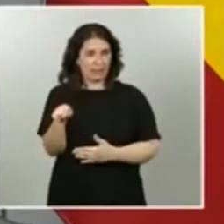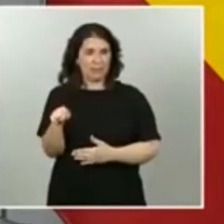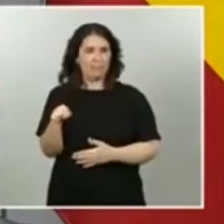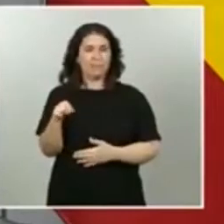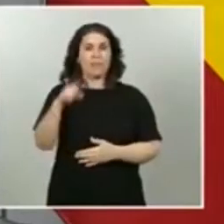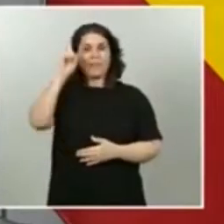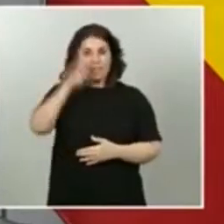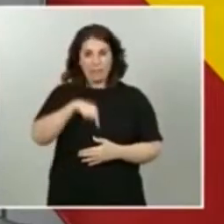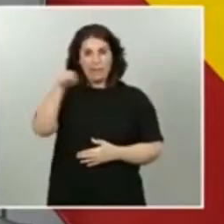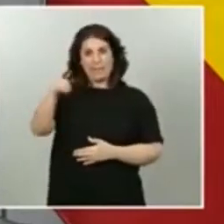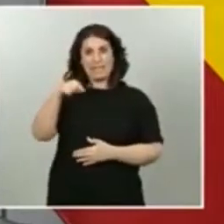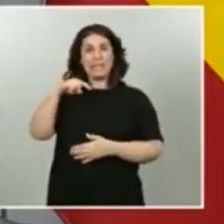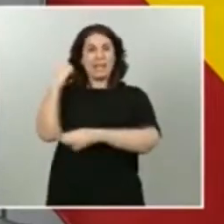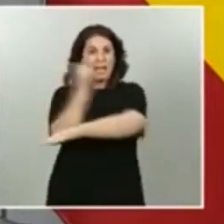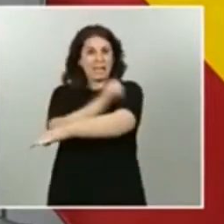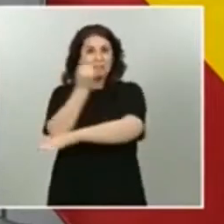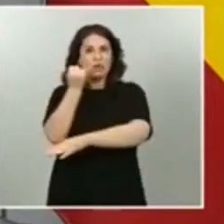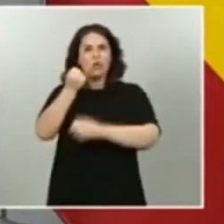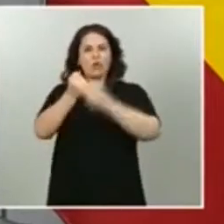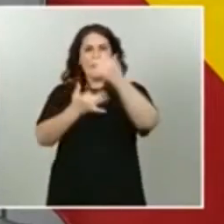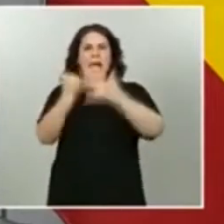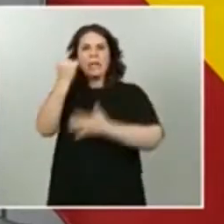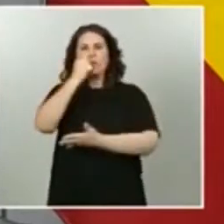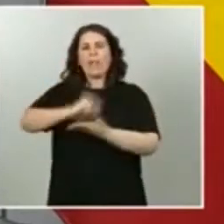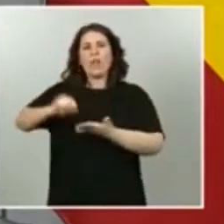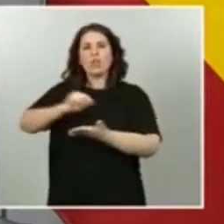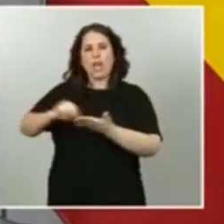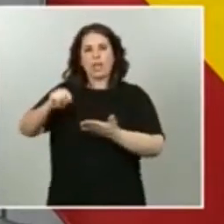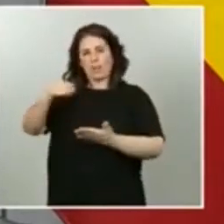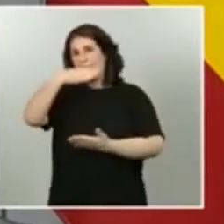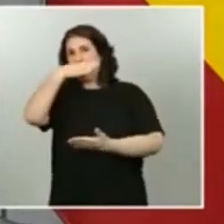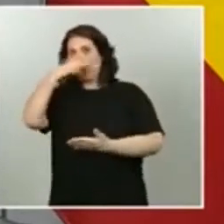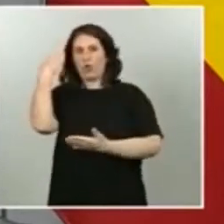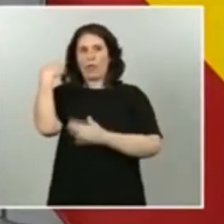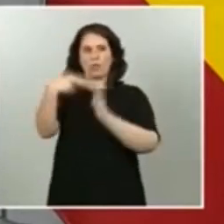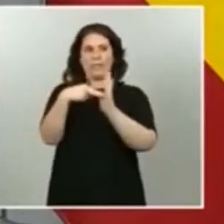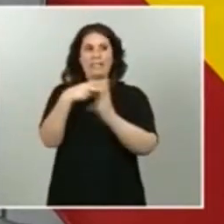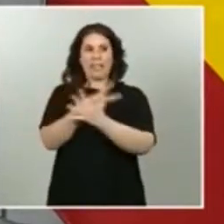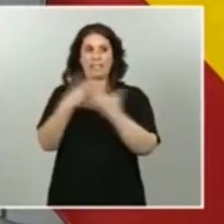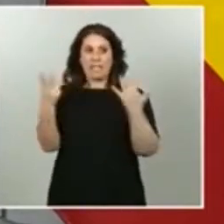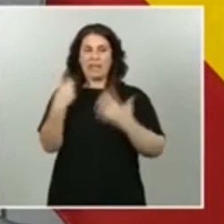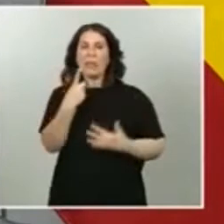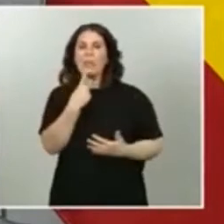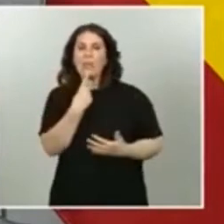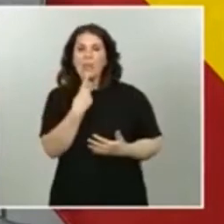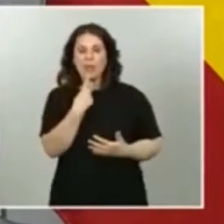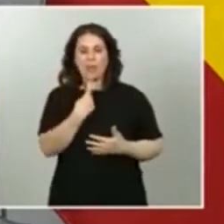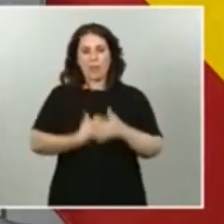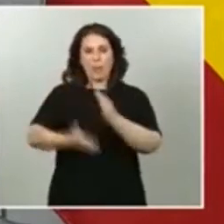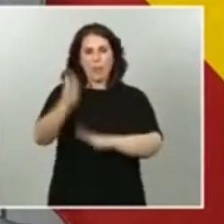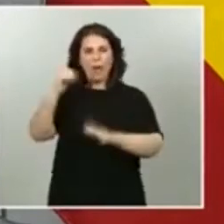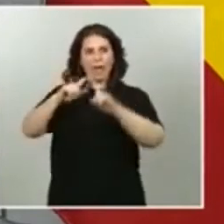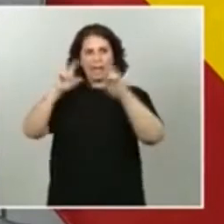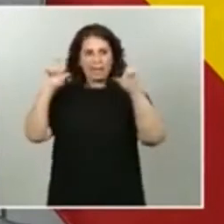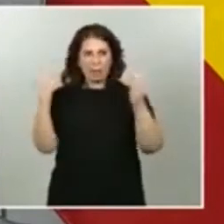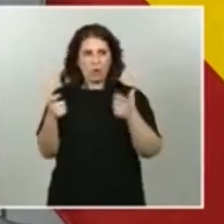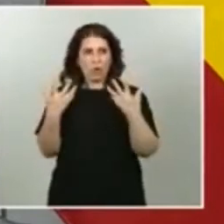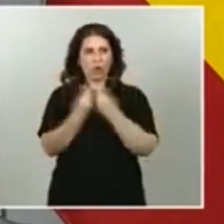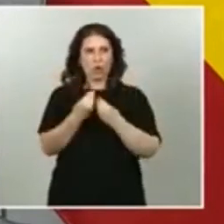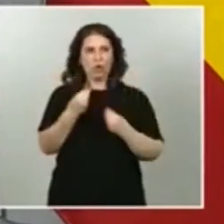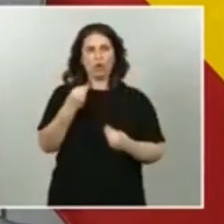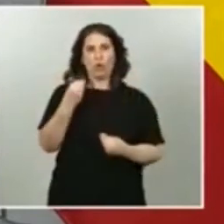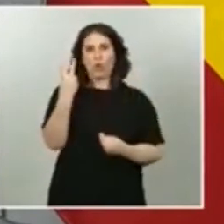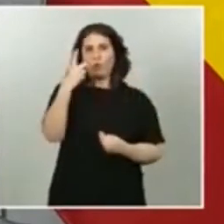aparece una nota de 2017 de Villarejo señalando que va a reunirse con Urreiz Tieta y con Eduardo Inda para